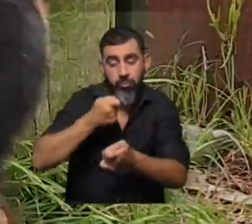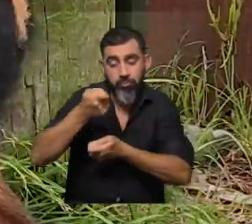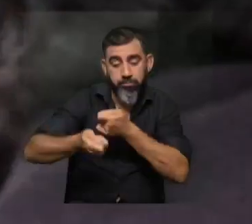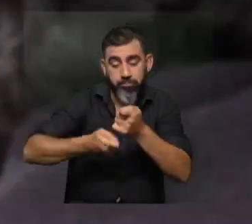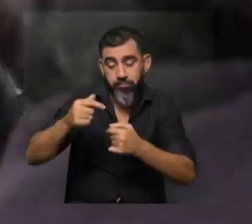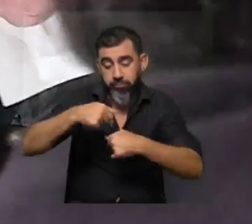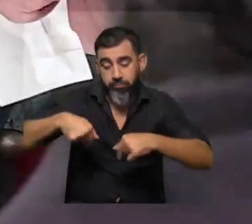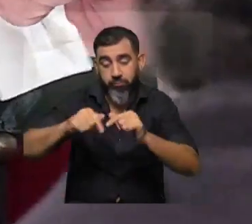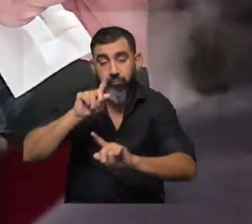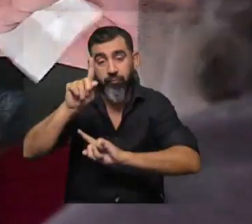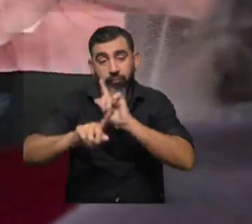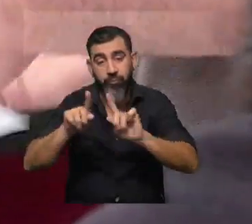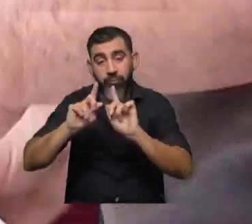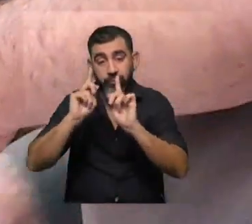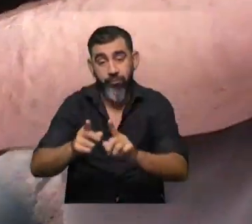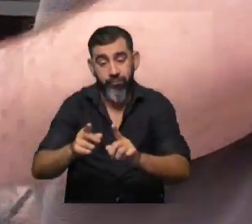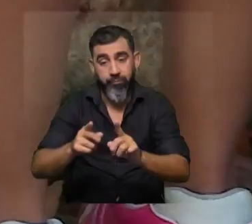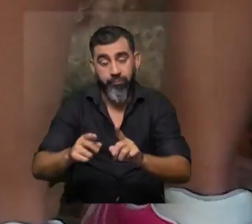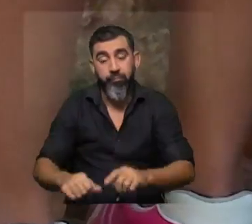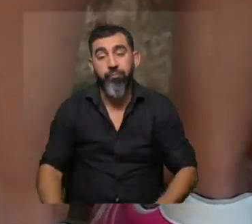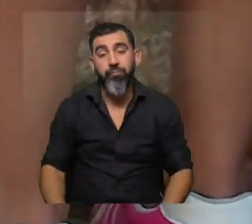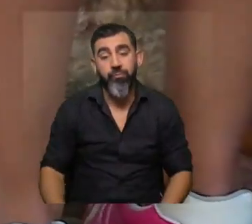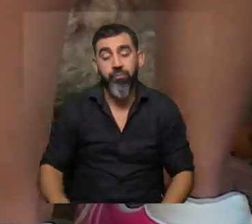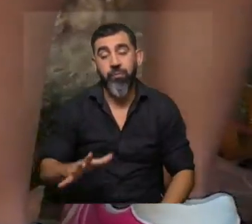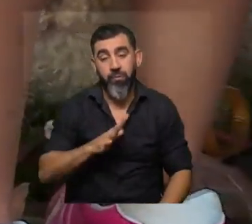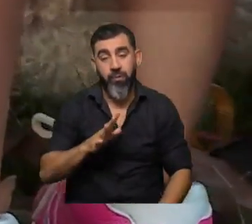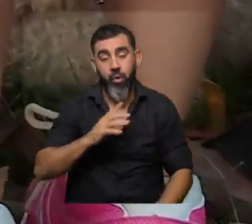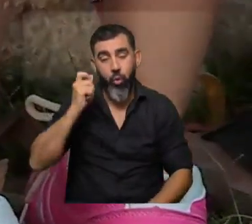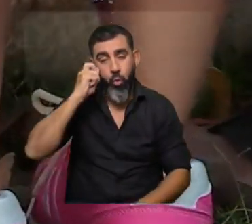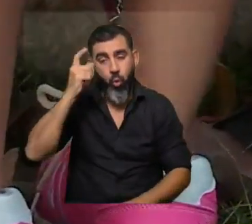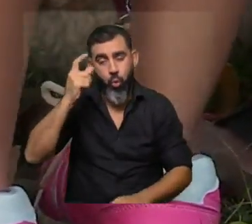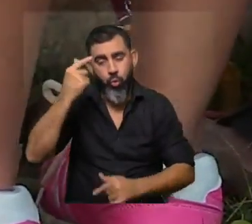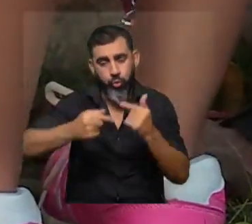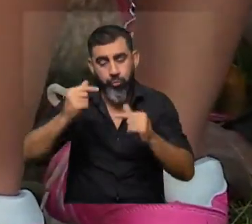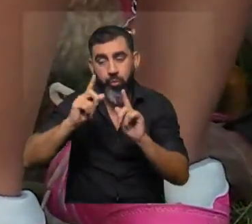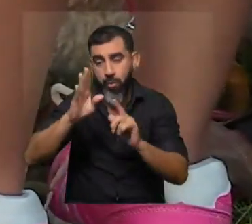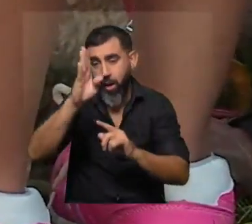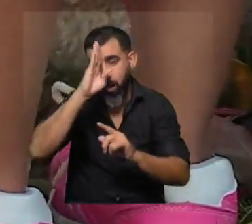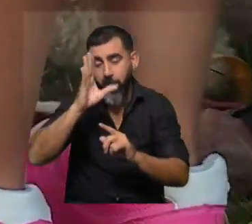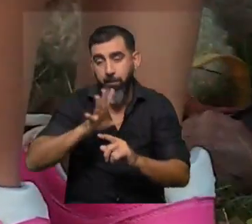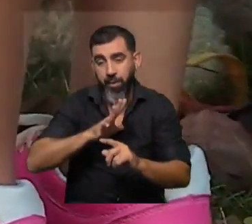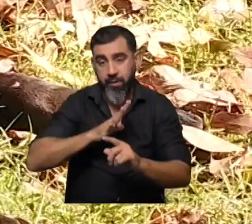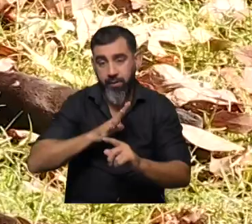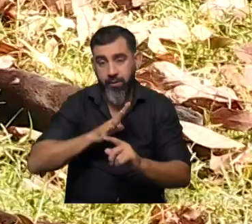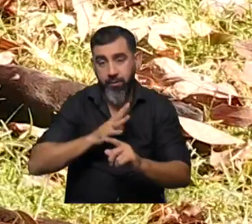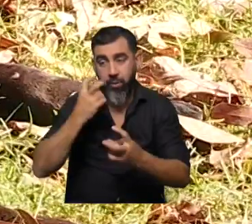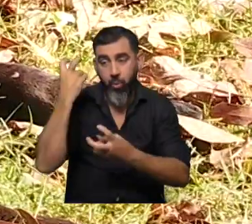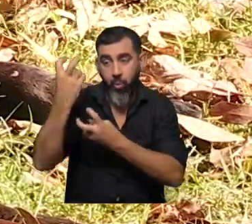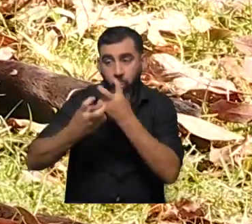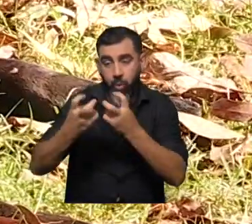tenemos que ver eso de ahí también, que hay mucho conocimiento, mucho saber, que tenemos que aprender también y salir de